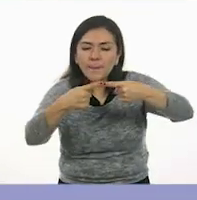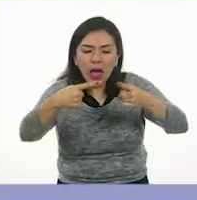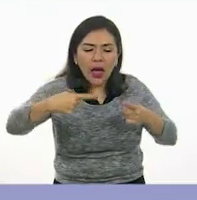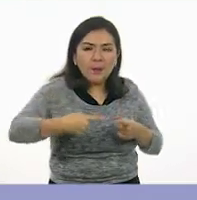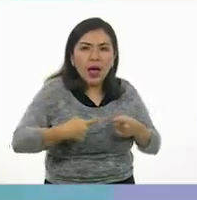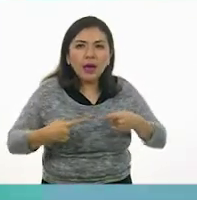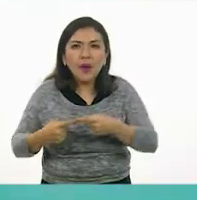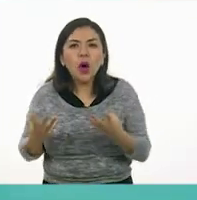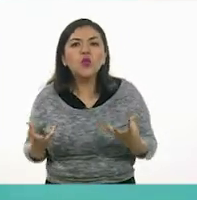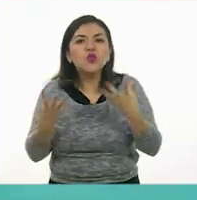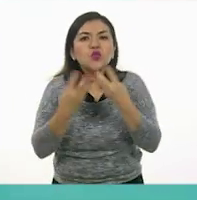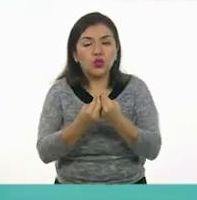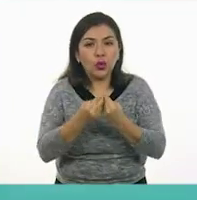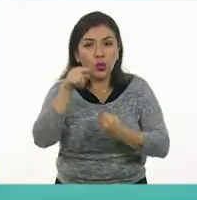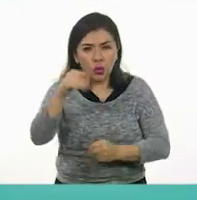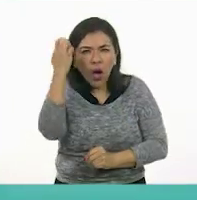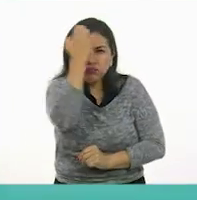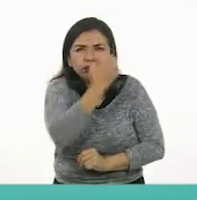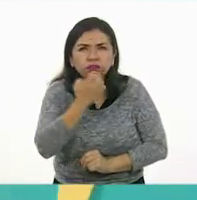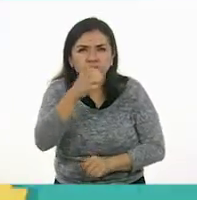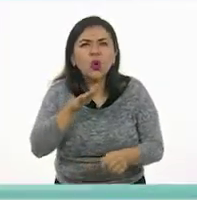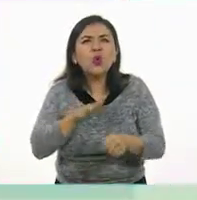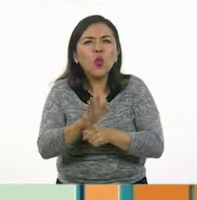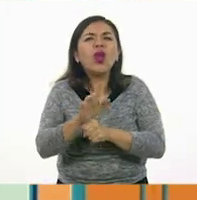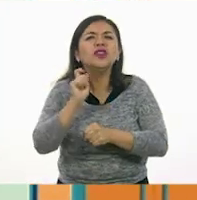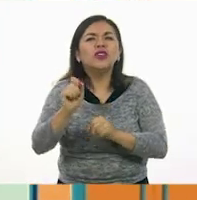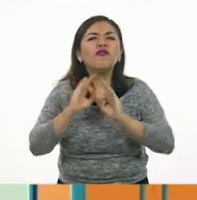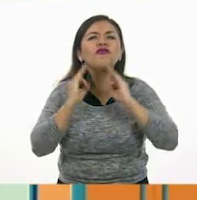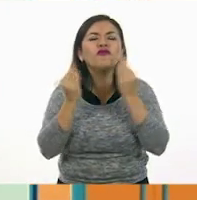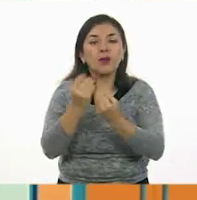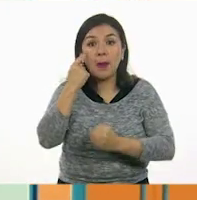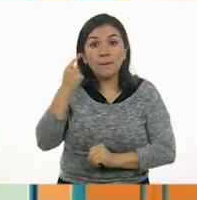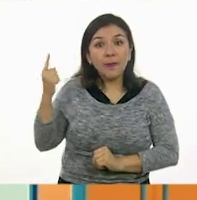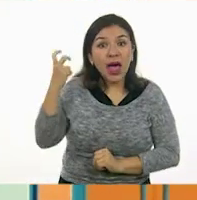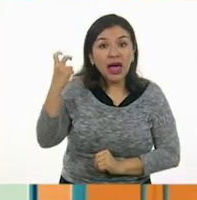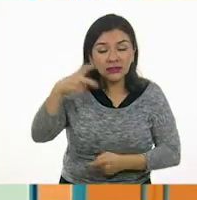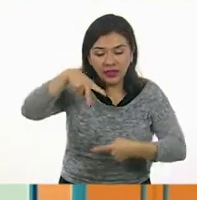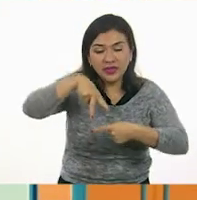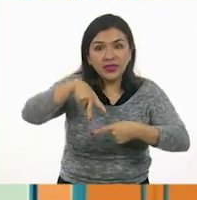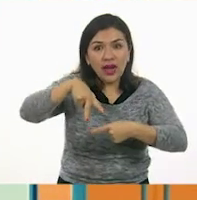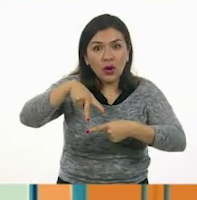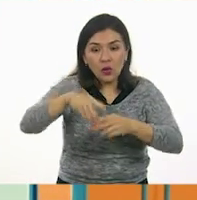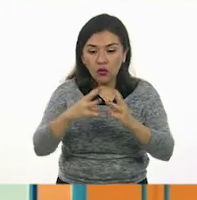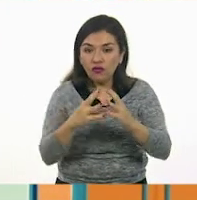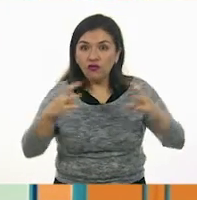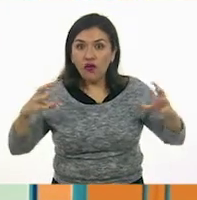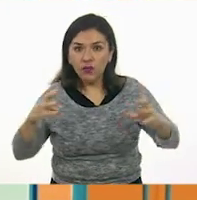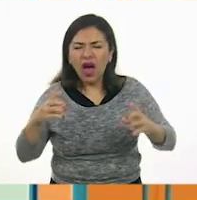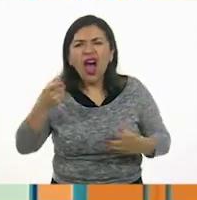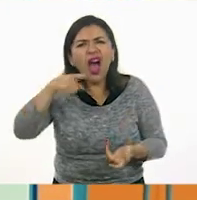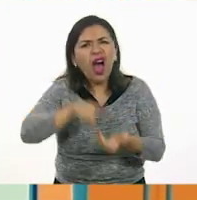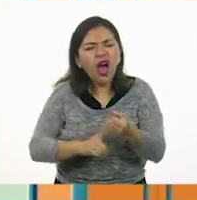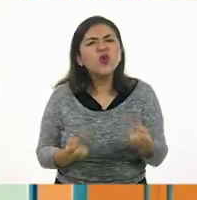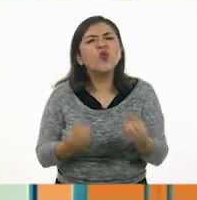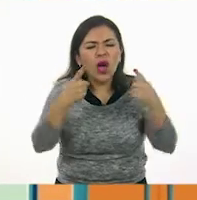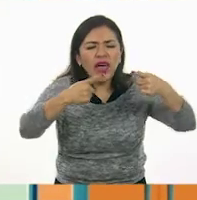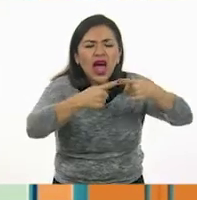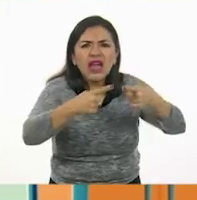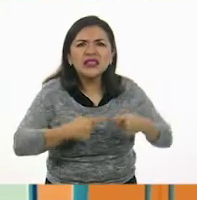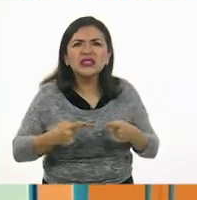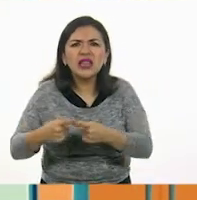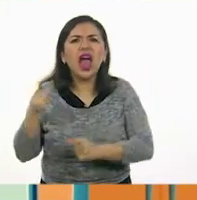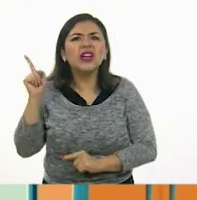caras de la figura. Analicemos las partes del prisma triangular. ¿Cuántos vértices tiene? ¡Seis!